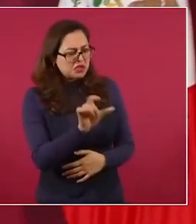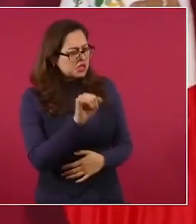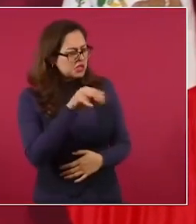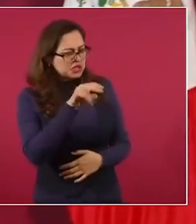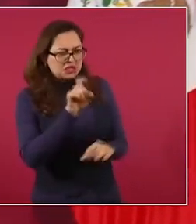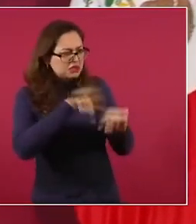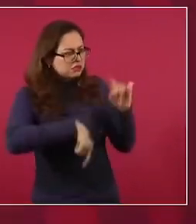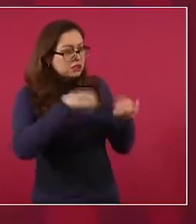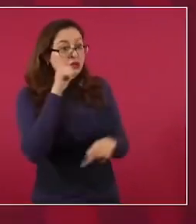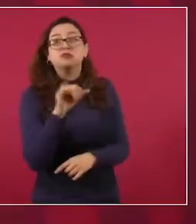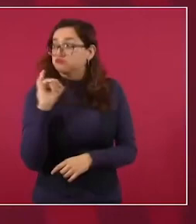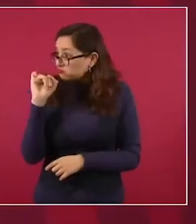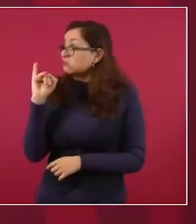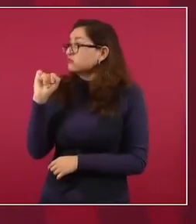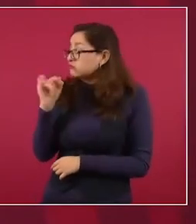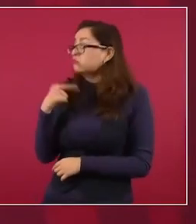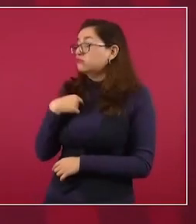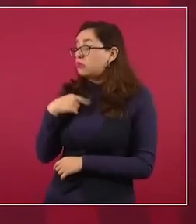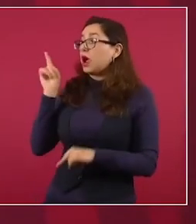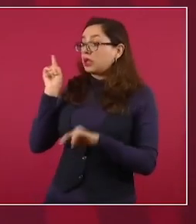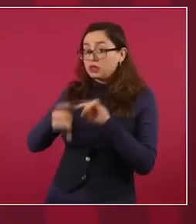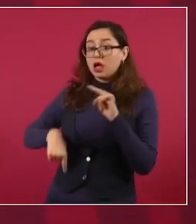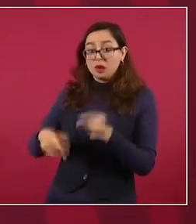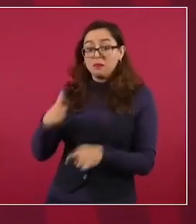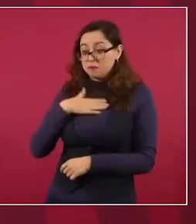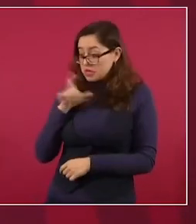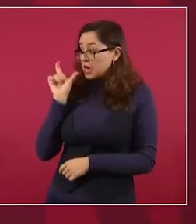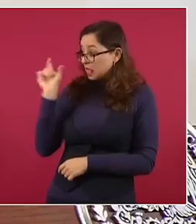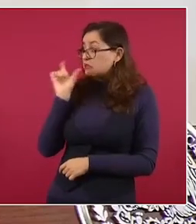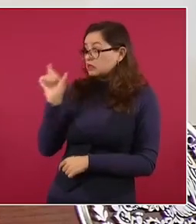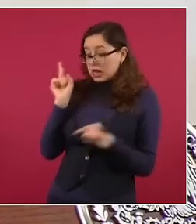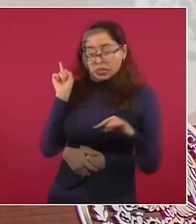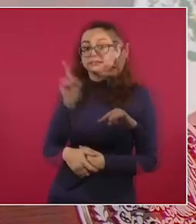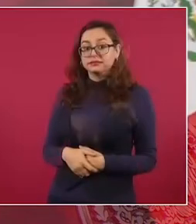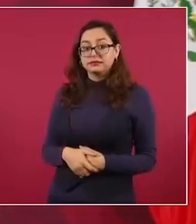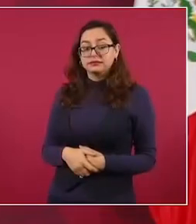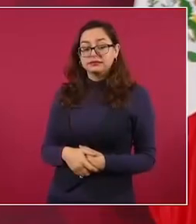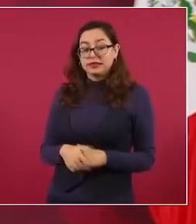si me van a quitar mi credencial.